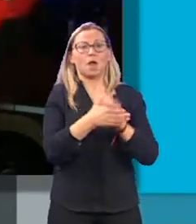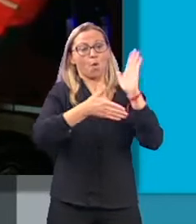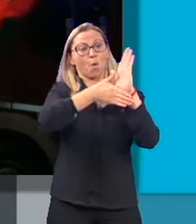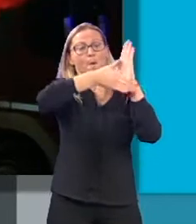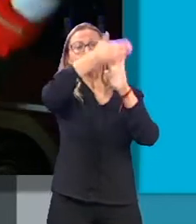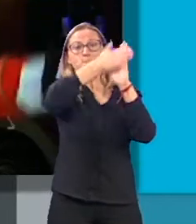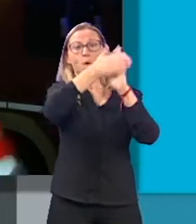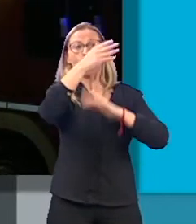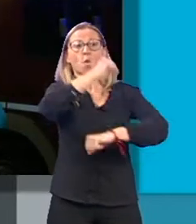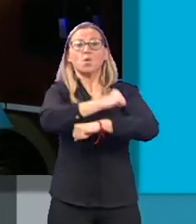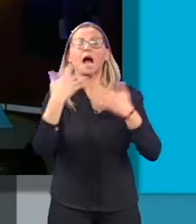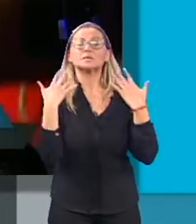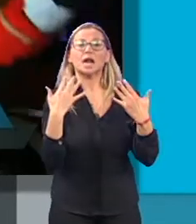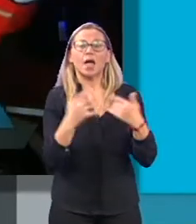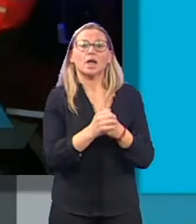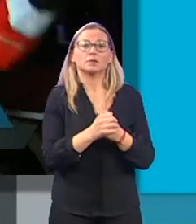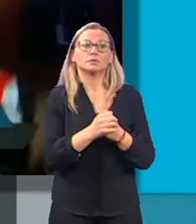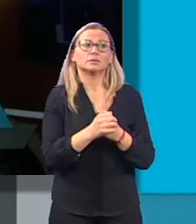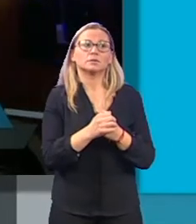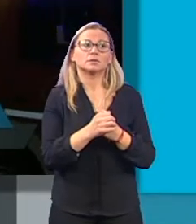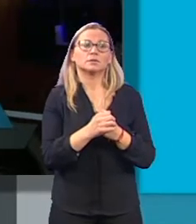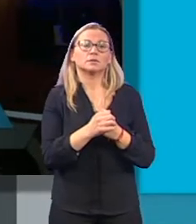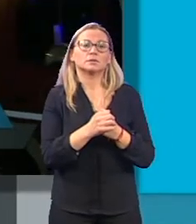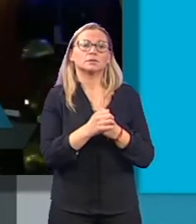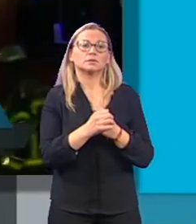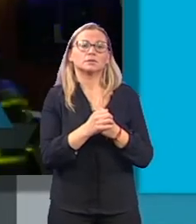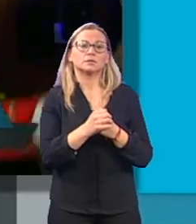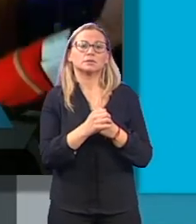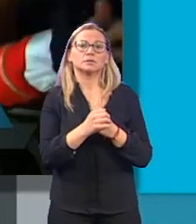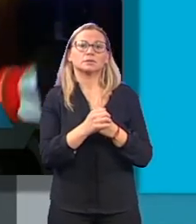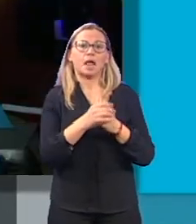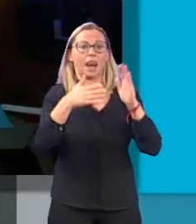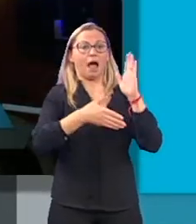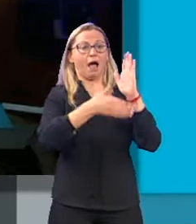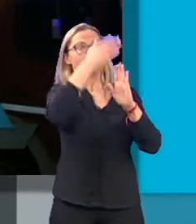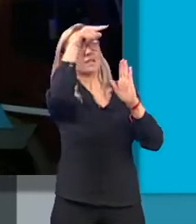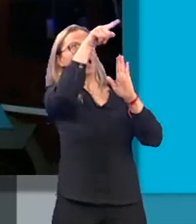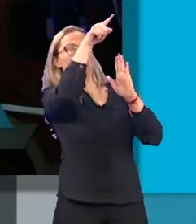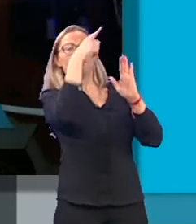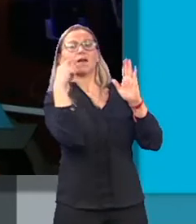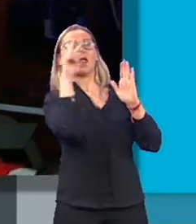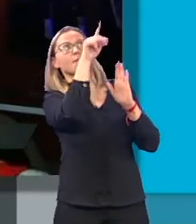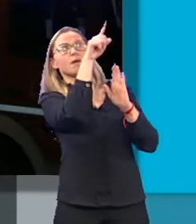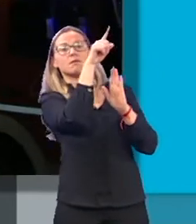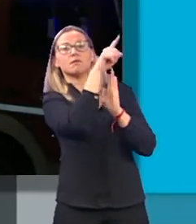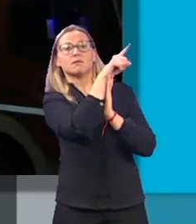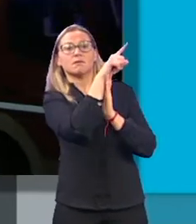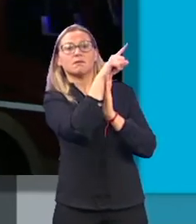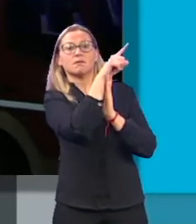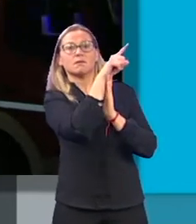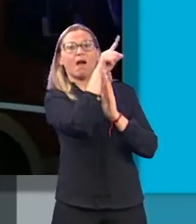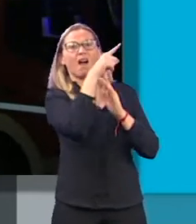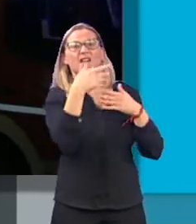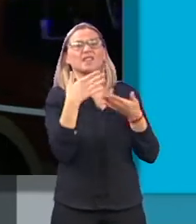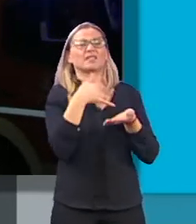terraza que estaba aquí en la fachada que da esta calle y, bueno, estaba prácticamente